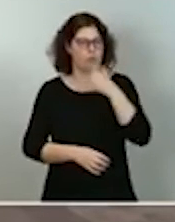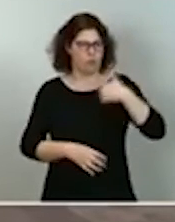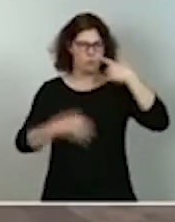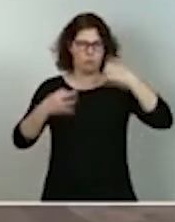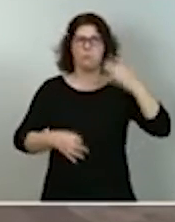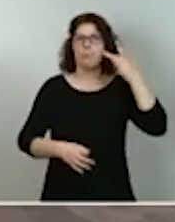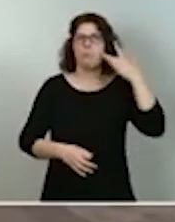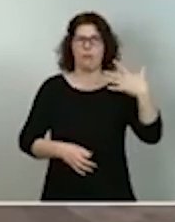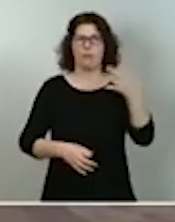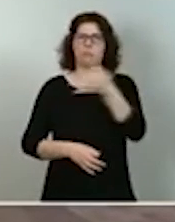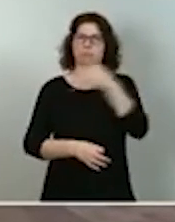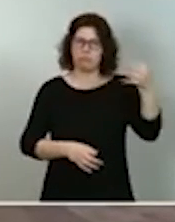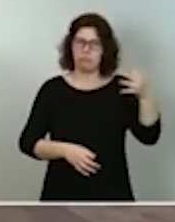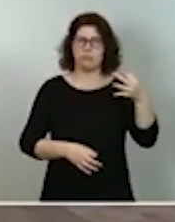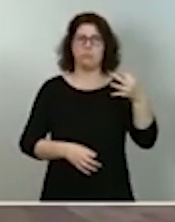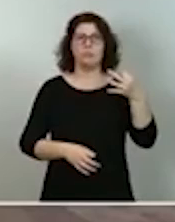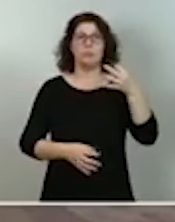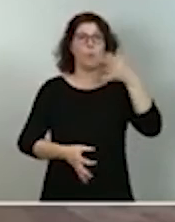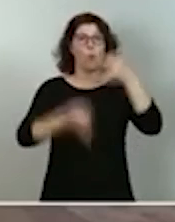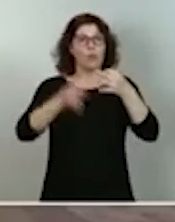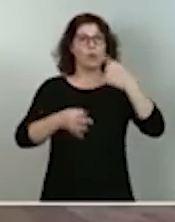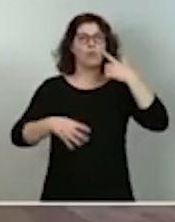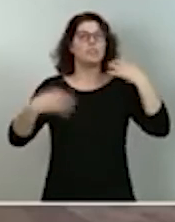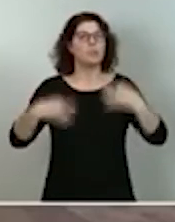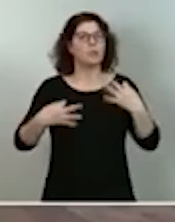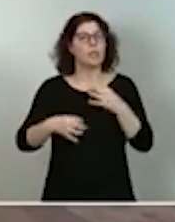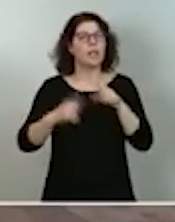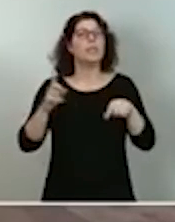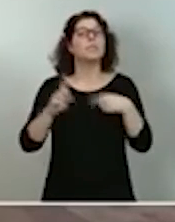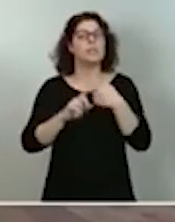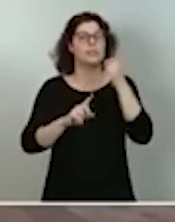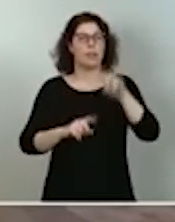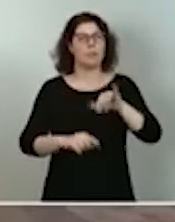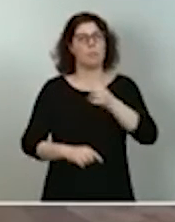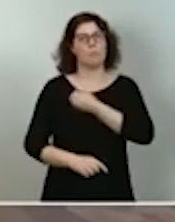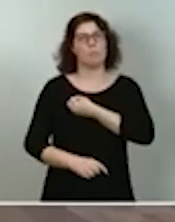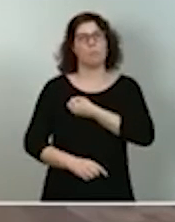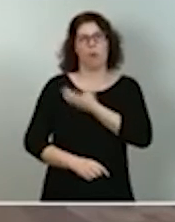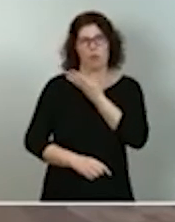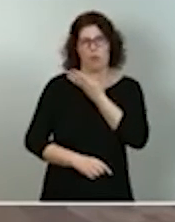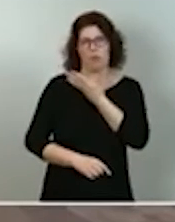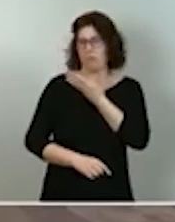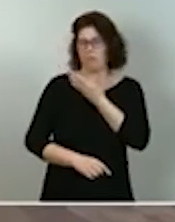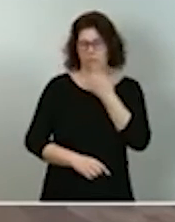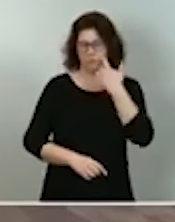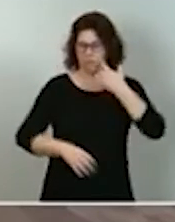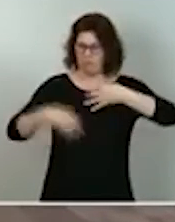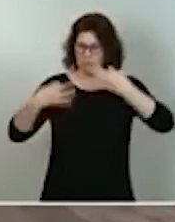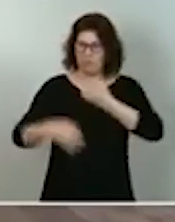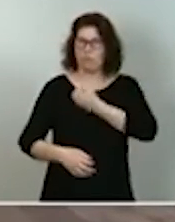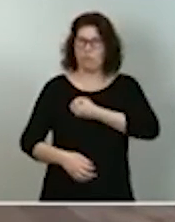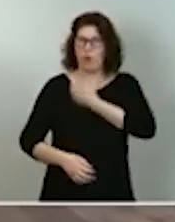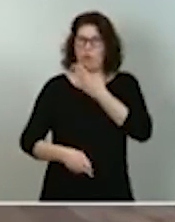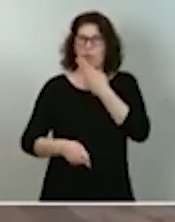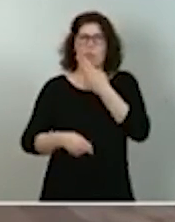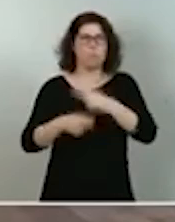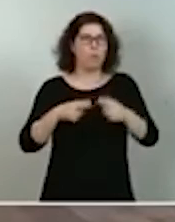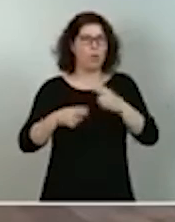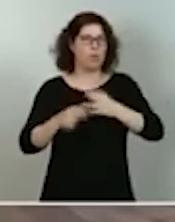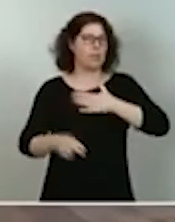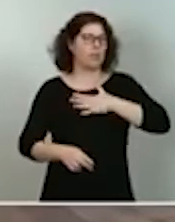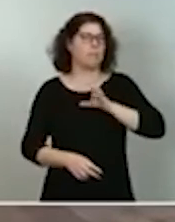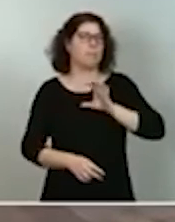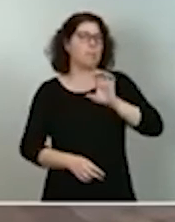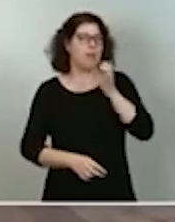jurídica, pero de la vocación inexorable de la política coordinada de nuestro país en este momento,